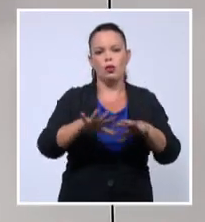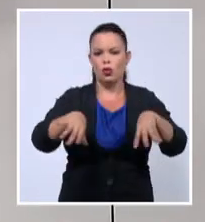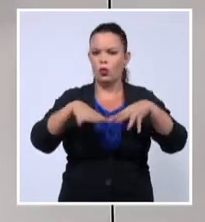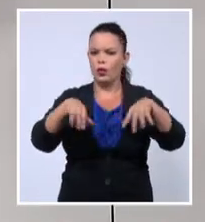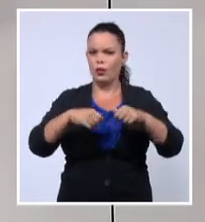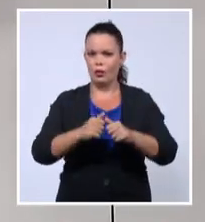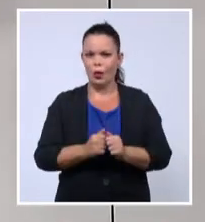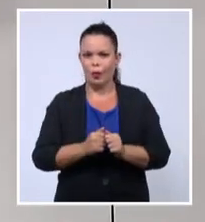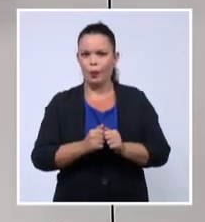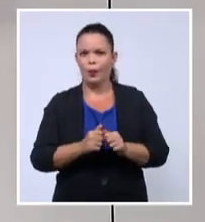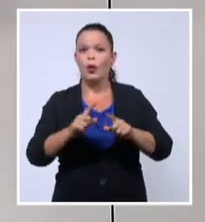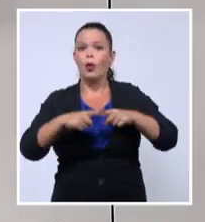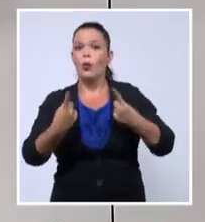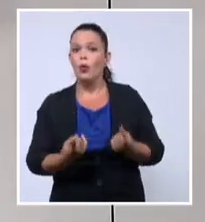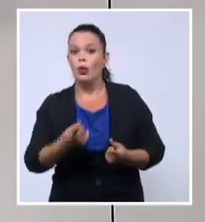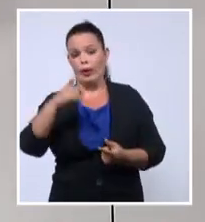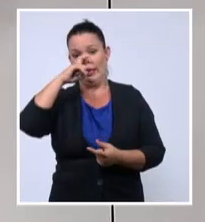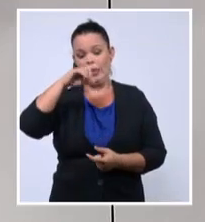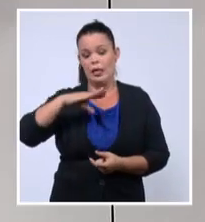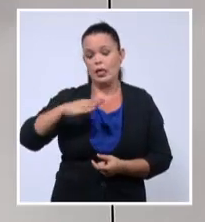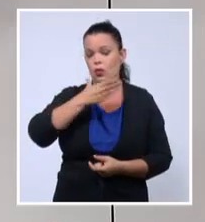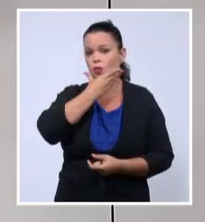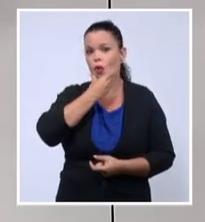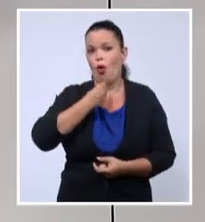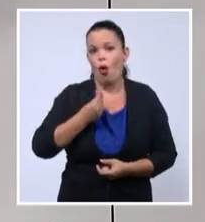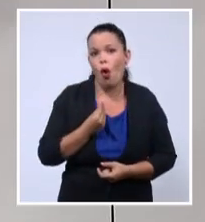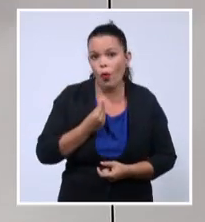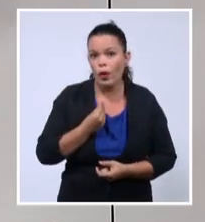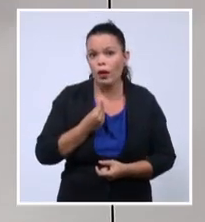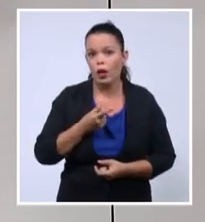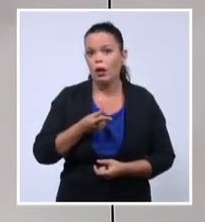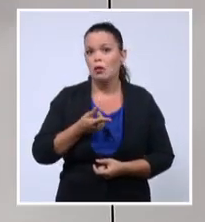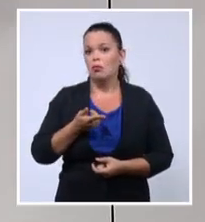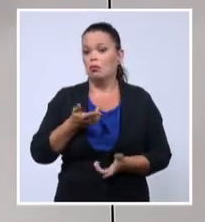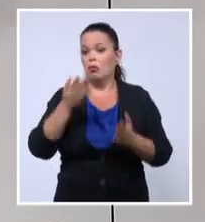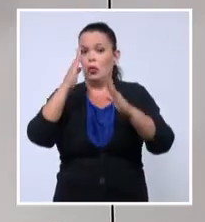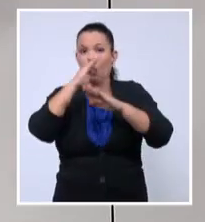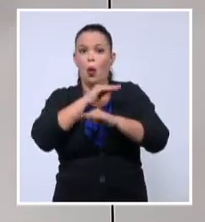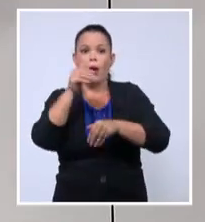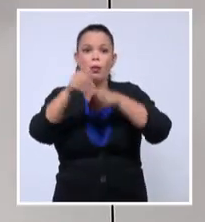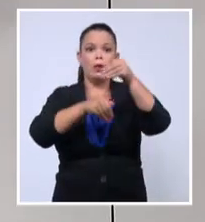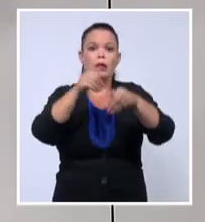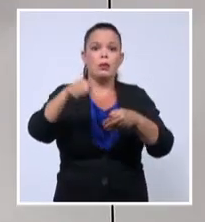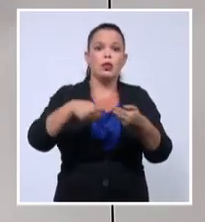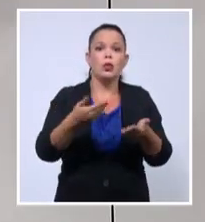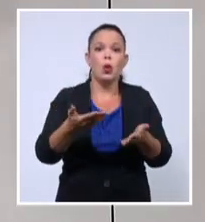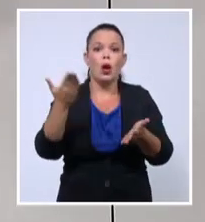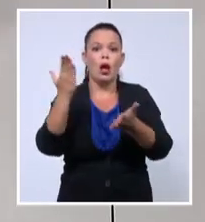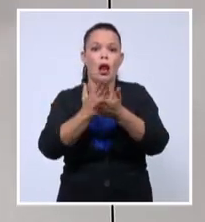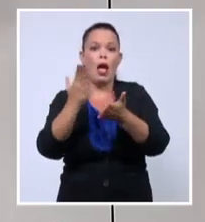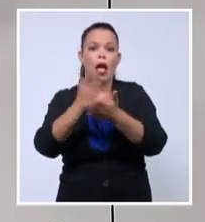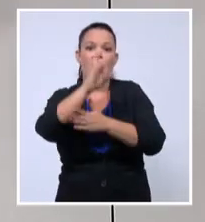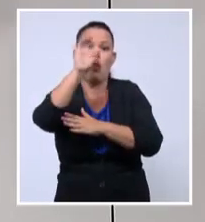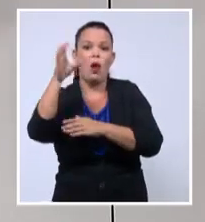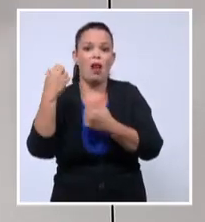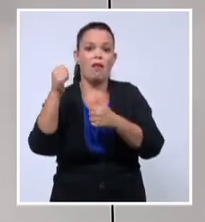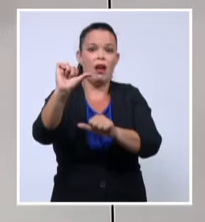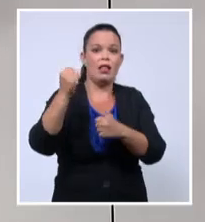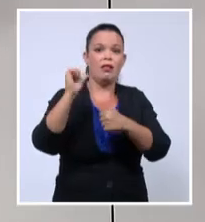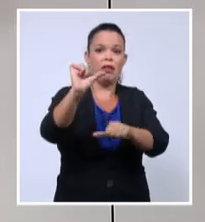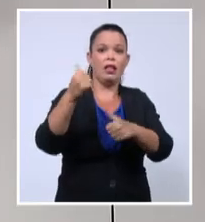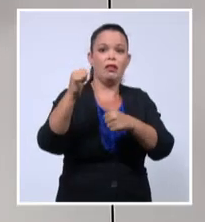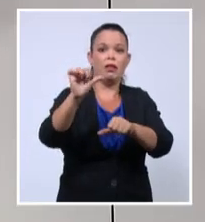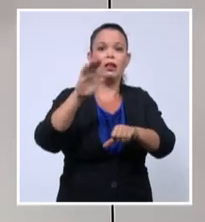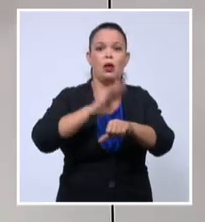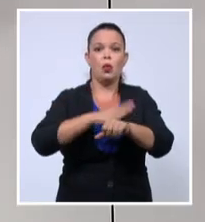si los niños, adolescentes y jóvenes no pueden ir a las escuelas. En suma que los primeros meses del demócrata Joe Biden